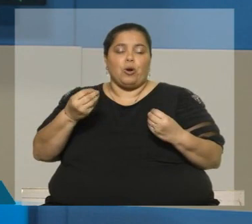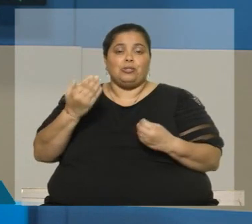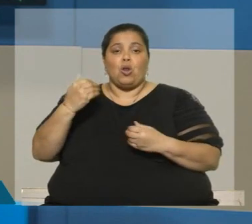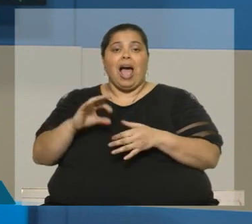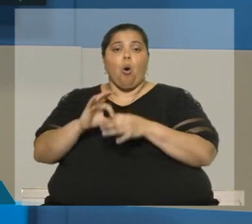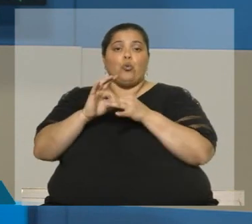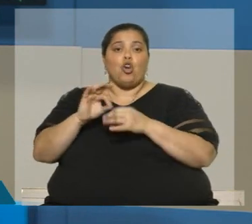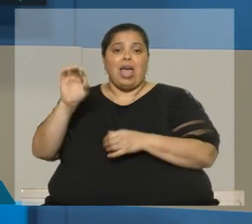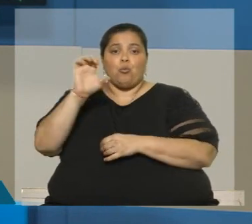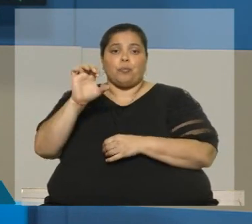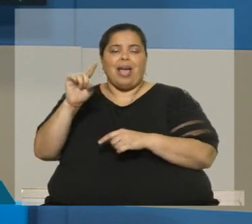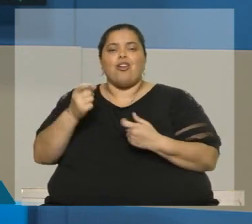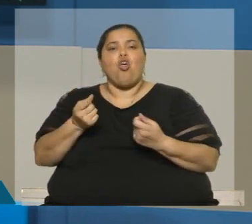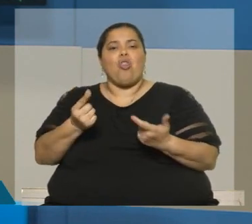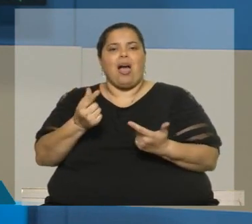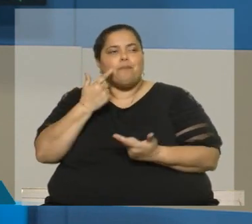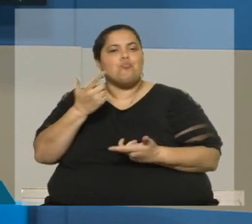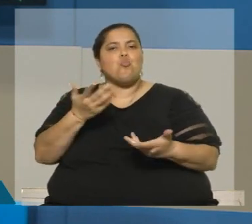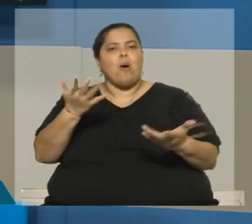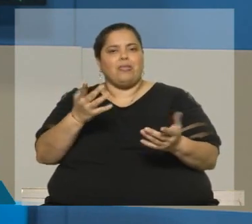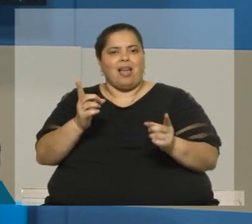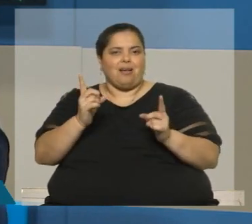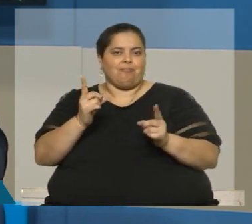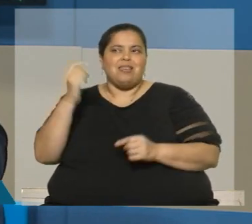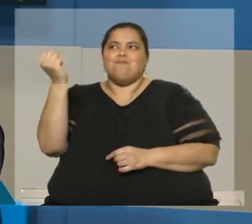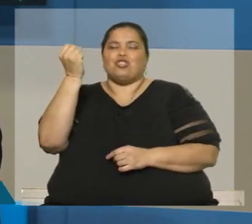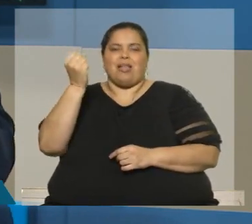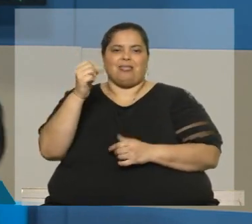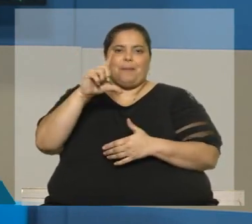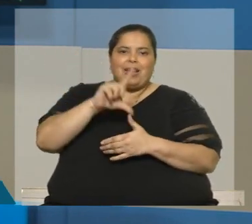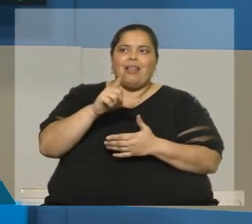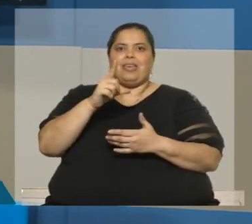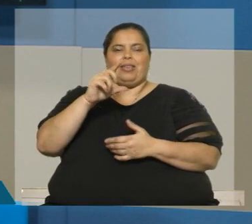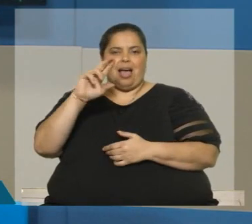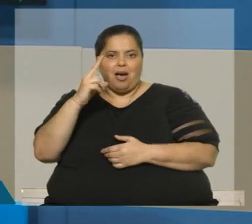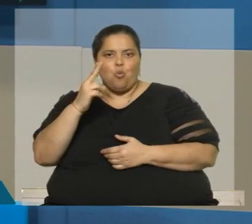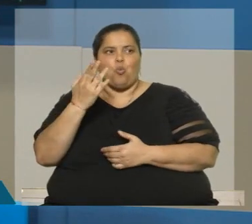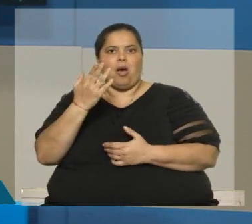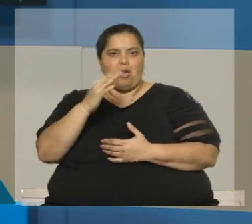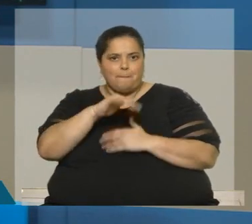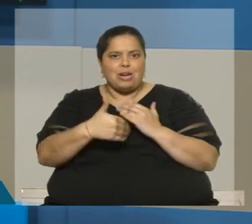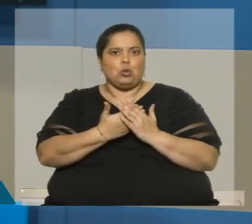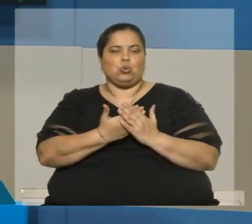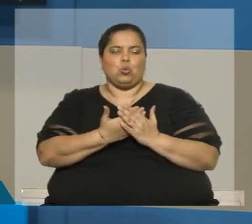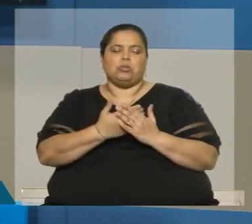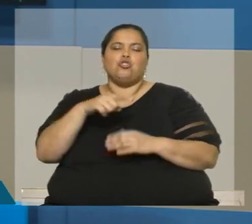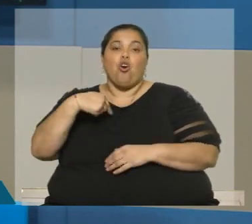de la importancia que realmente tiene América Latina, que tiene Mercosur y que tiene Uruguay. Y yo como presidente de la delegación, después de la pandemia,